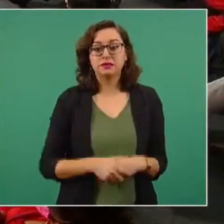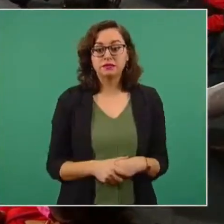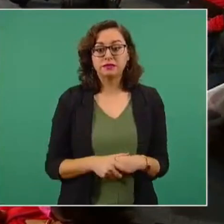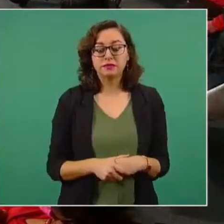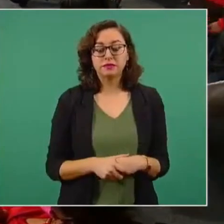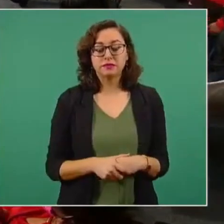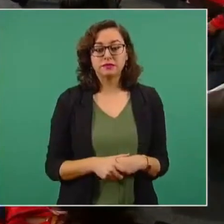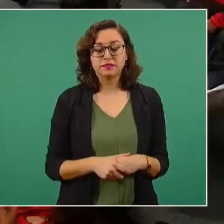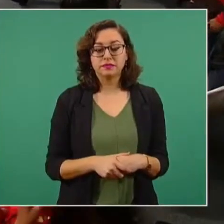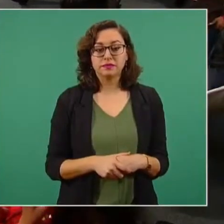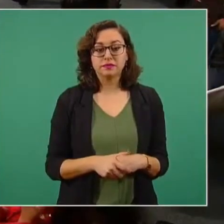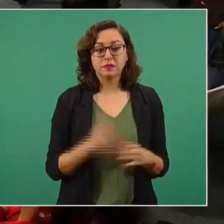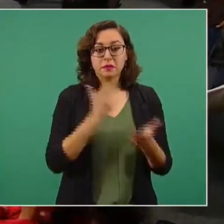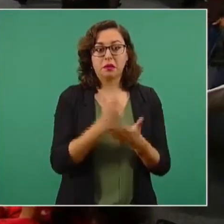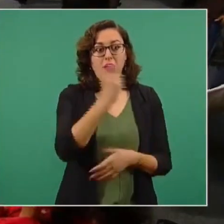trato especial?